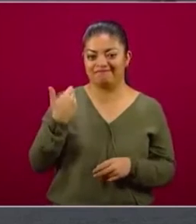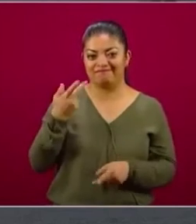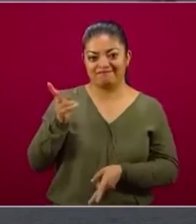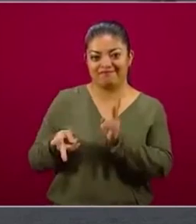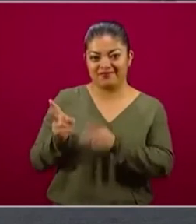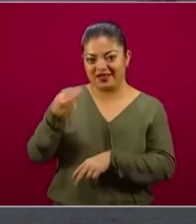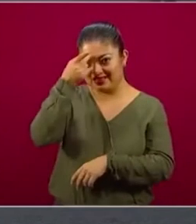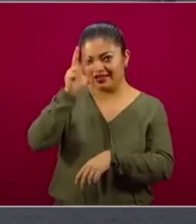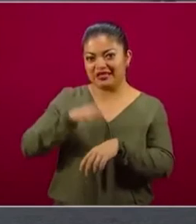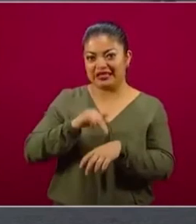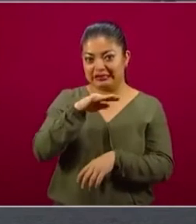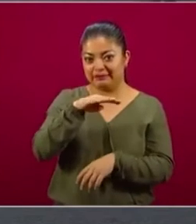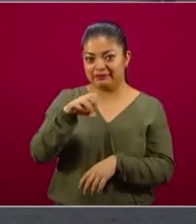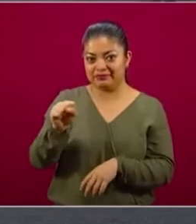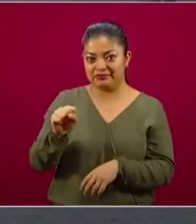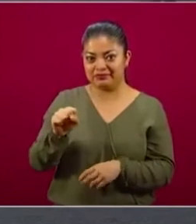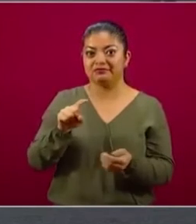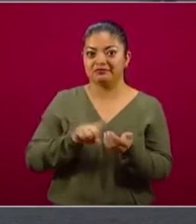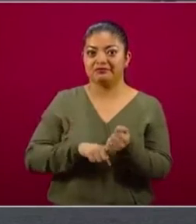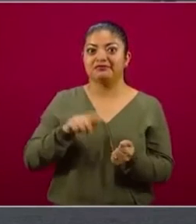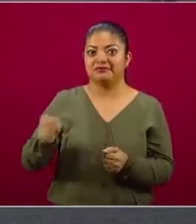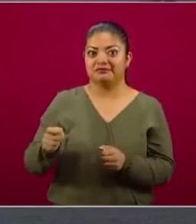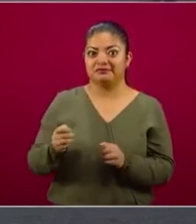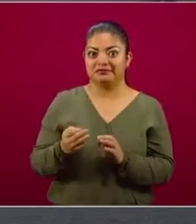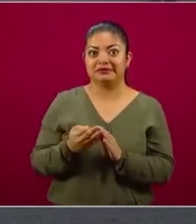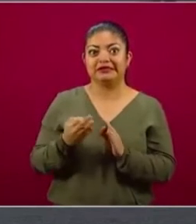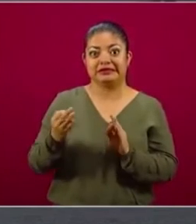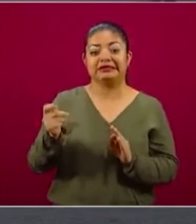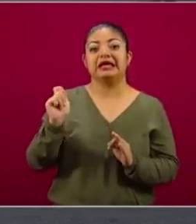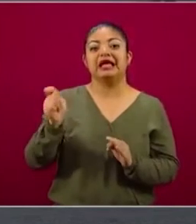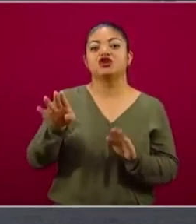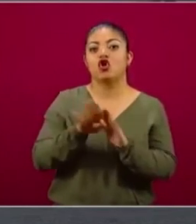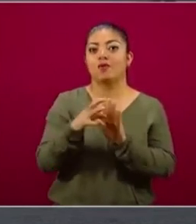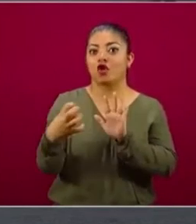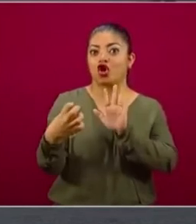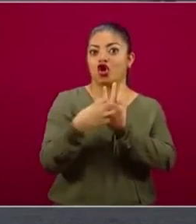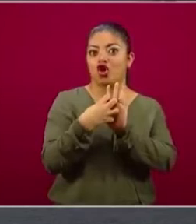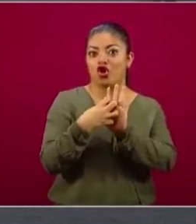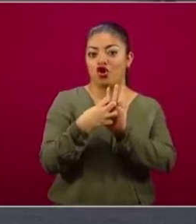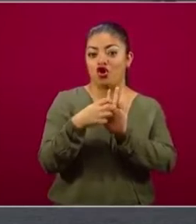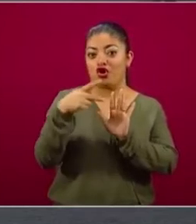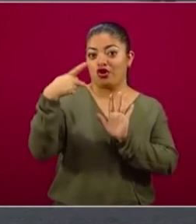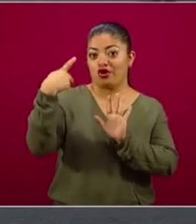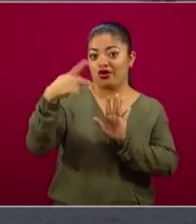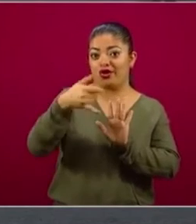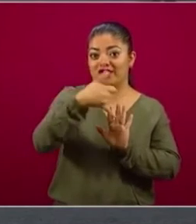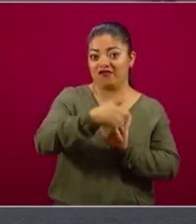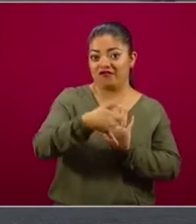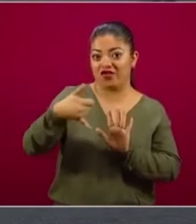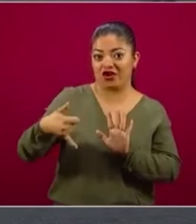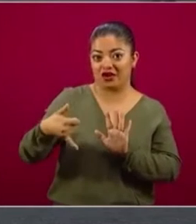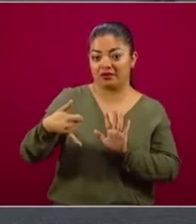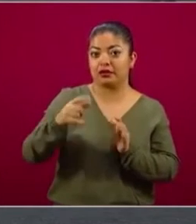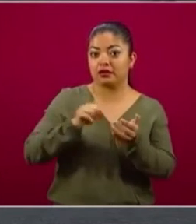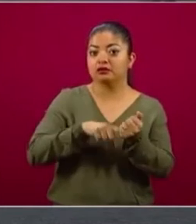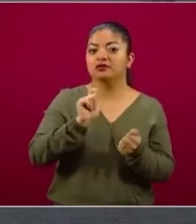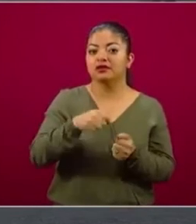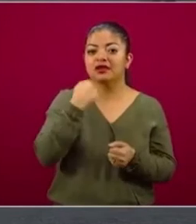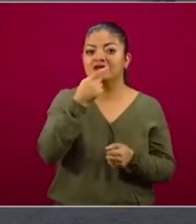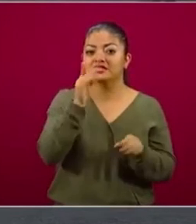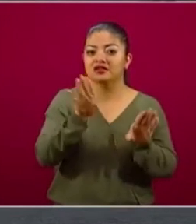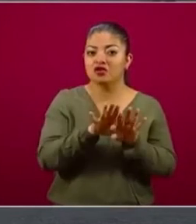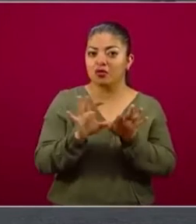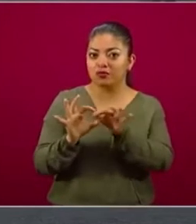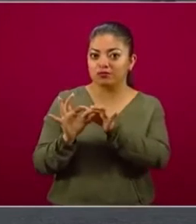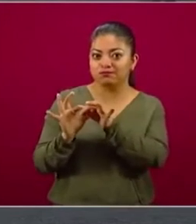que ese logo ahorita no es de sana distancia, pero es el logo histórico del Infonavit y representa precisamente la unión de los